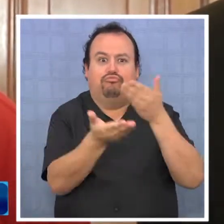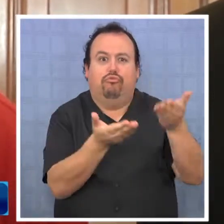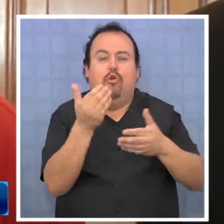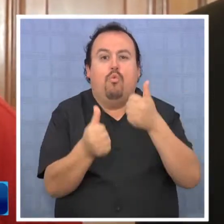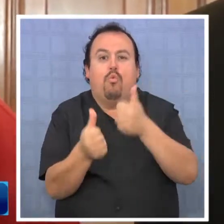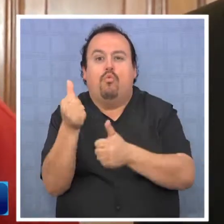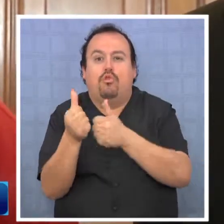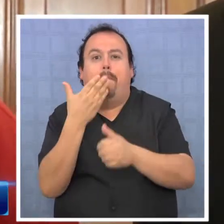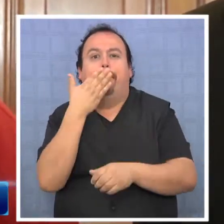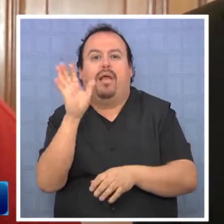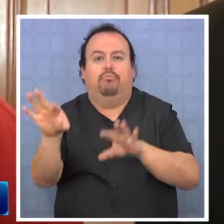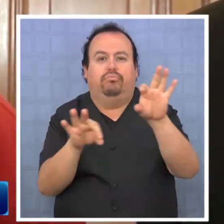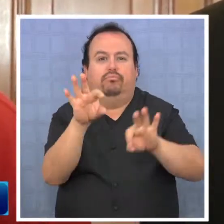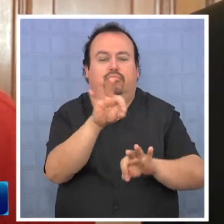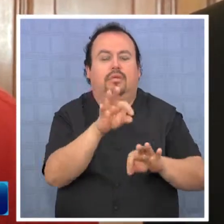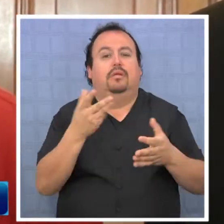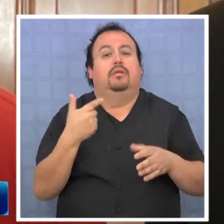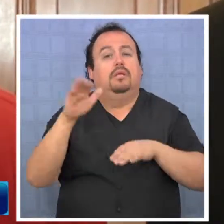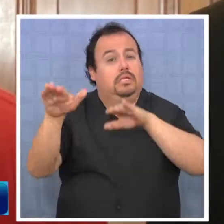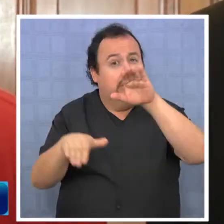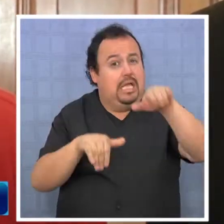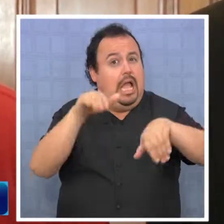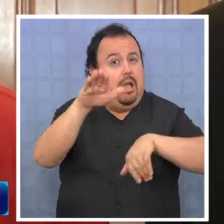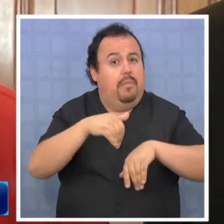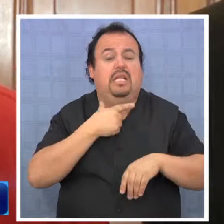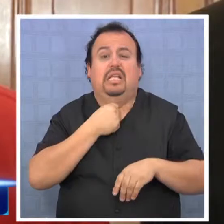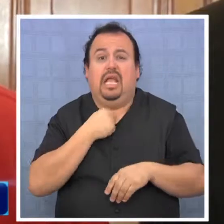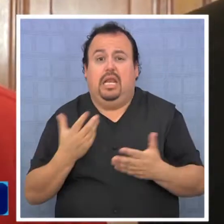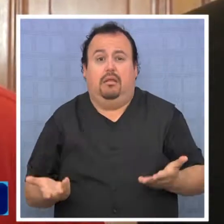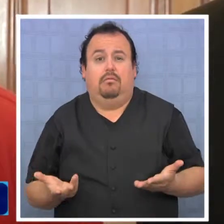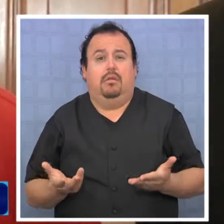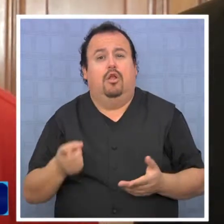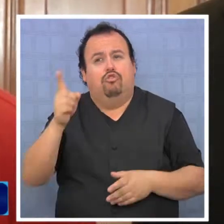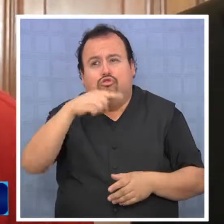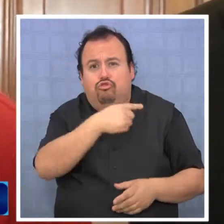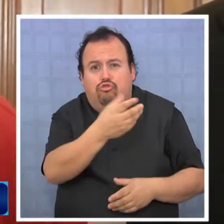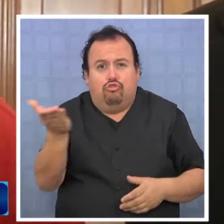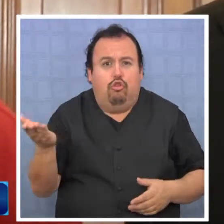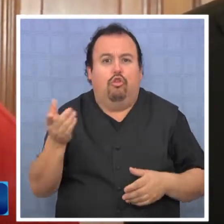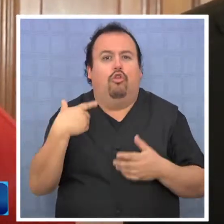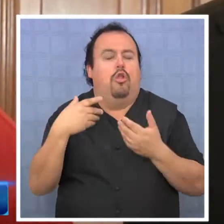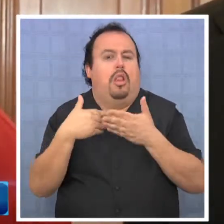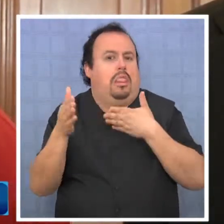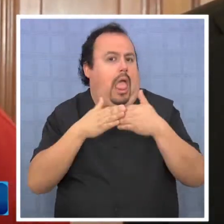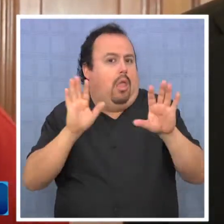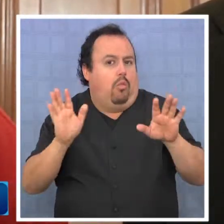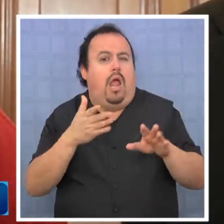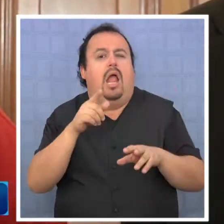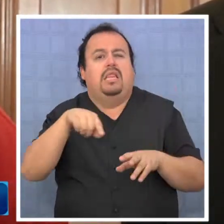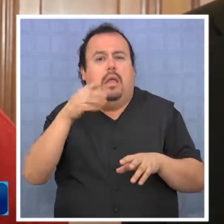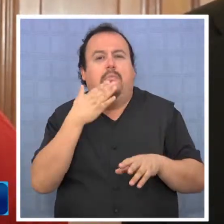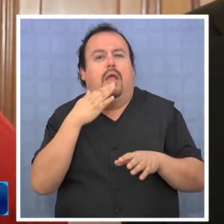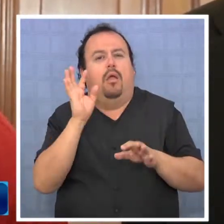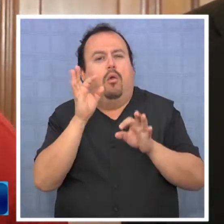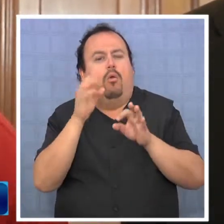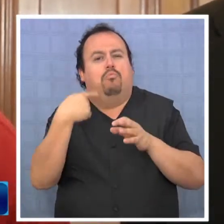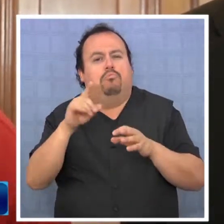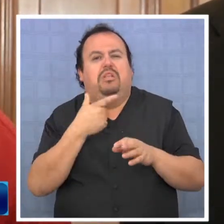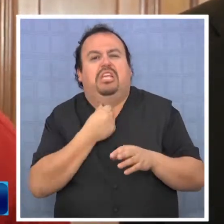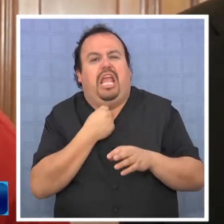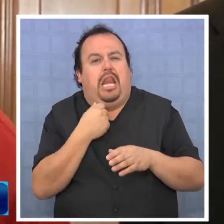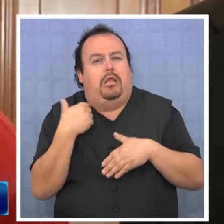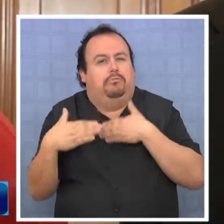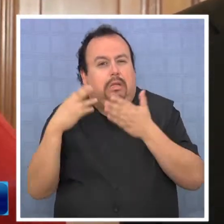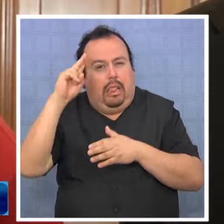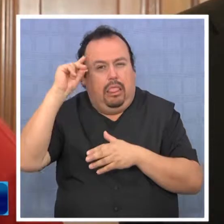Por lo tanto, el llamado que nosotros queremos hacer es a todas las personas naturales y jurídicas de nuestra región